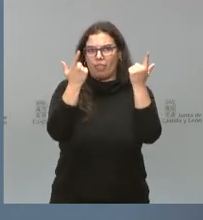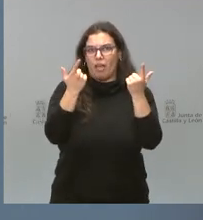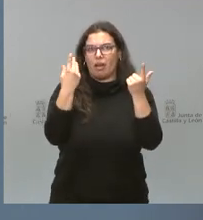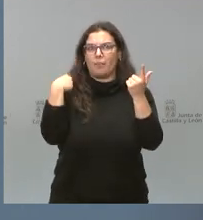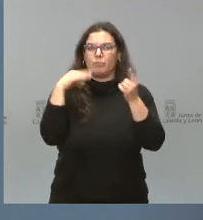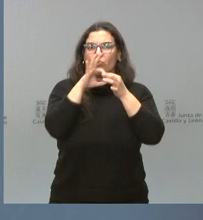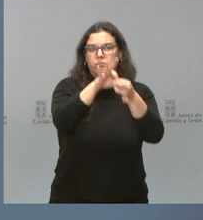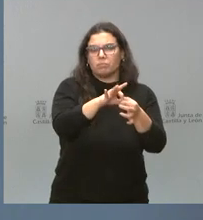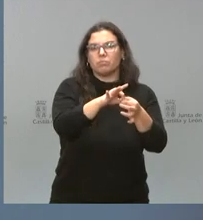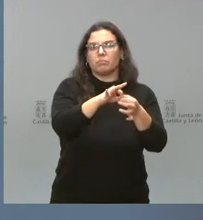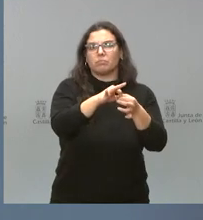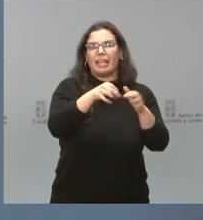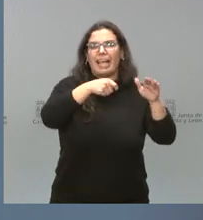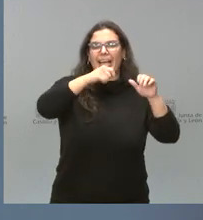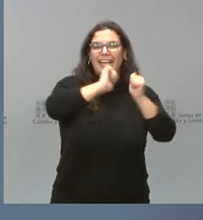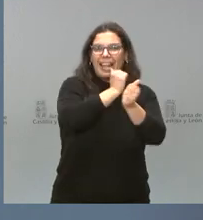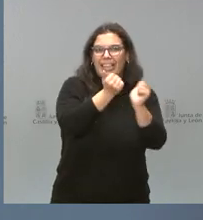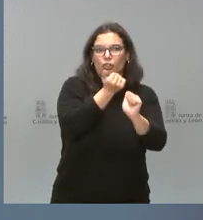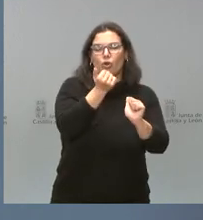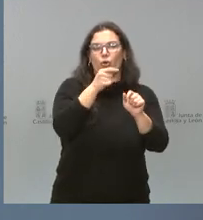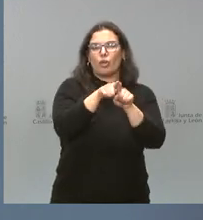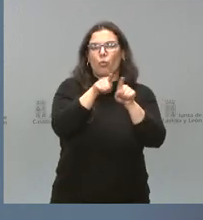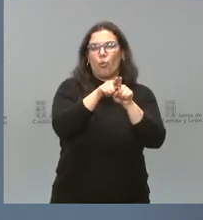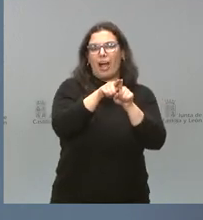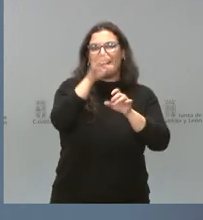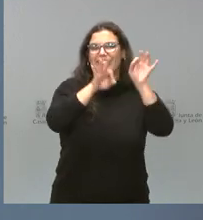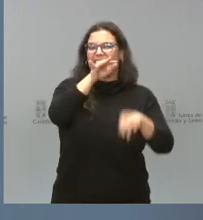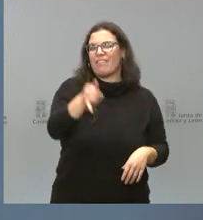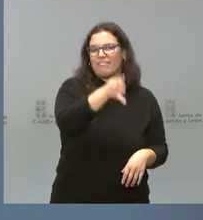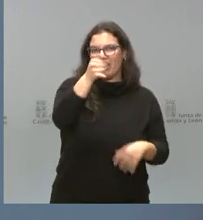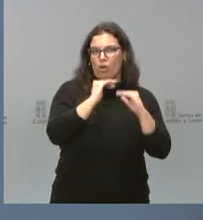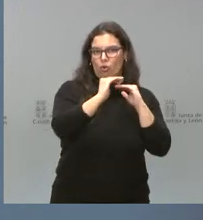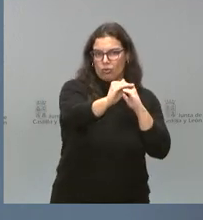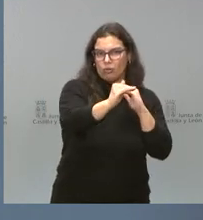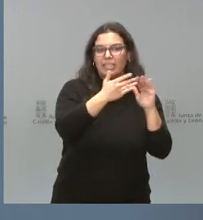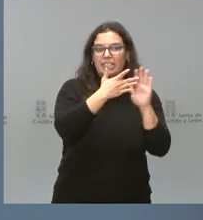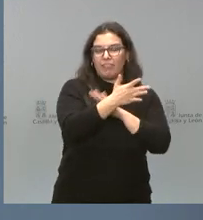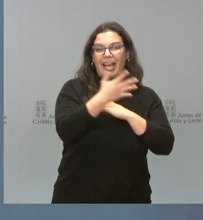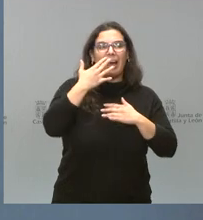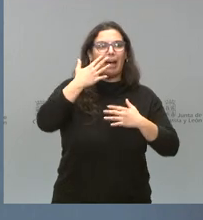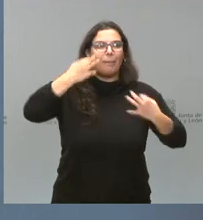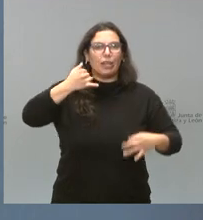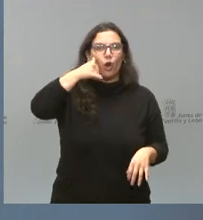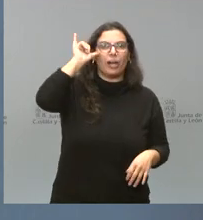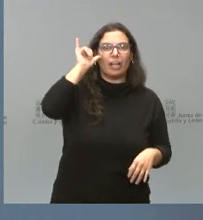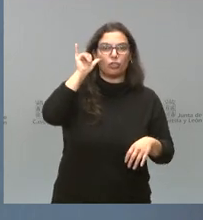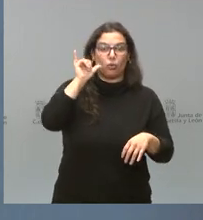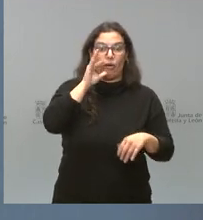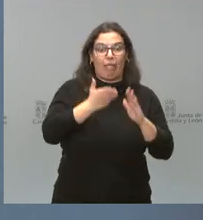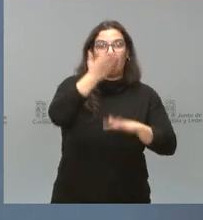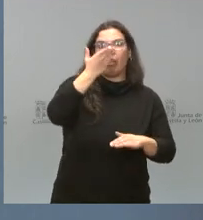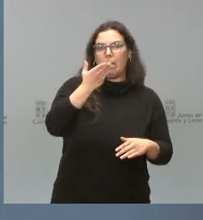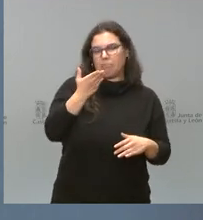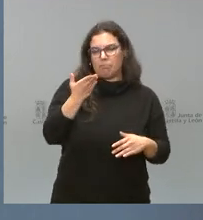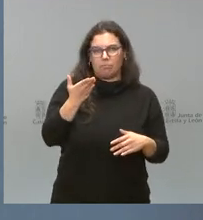operaciones de crédito a tipo de interés fijo y, por tanto, nos permite evitar el riesgo de esta subida inmediata del tipo de interés